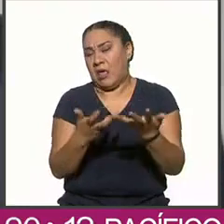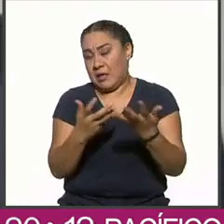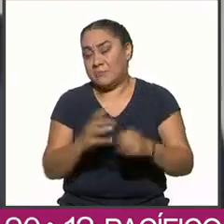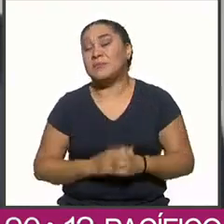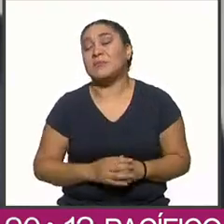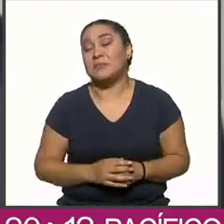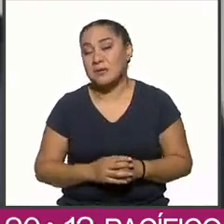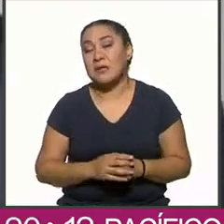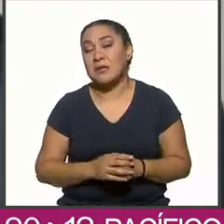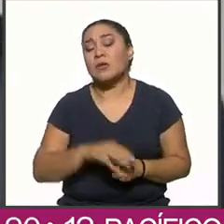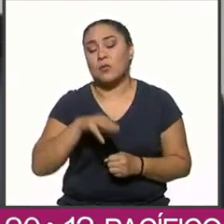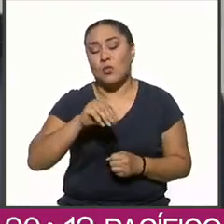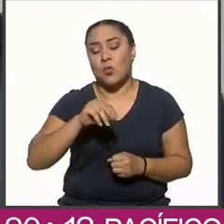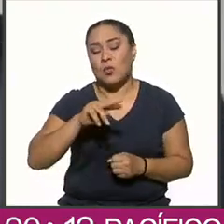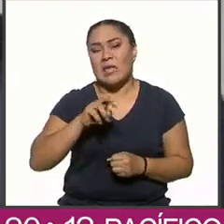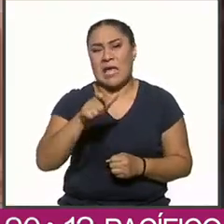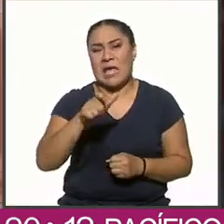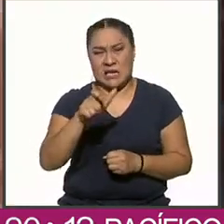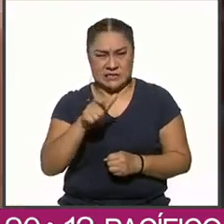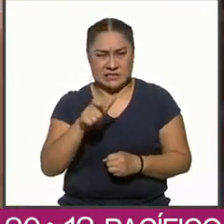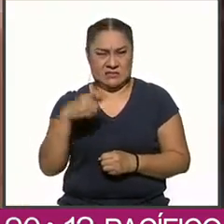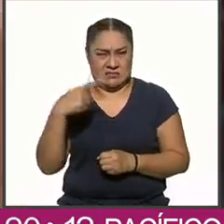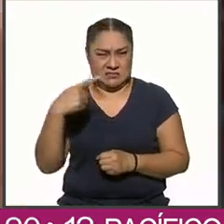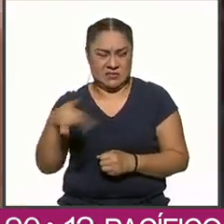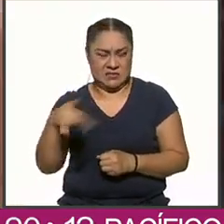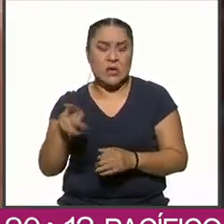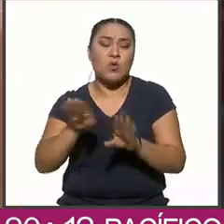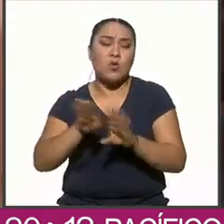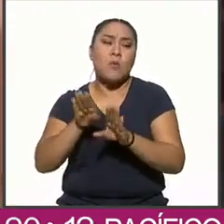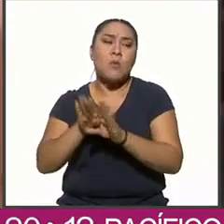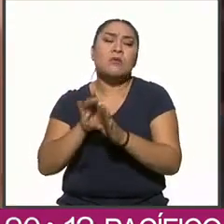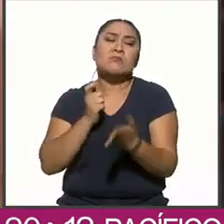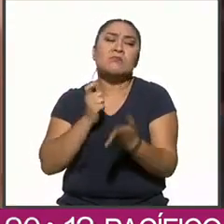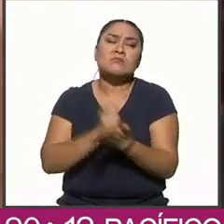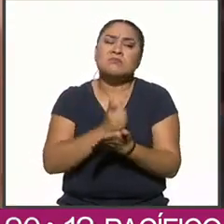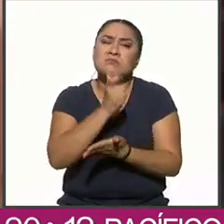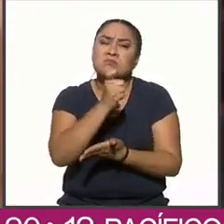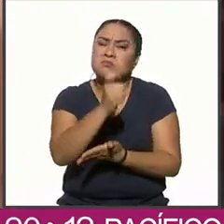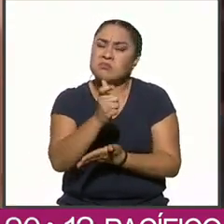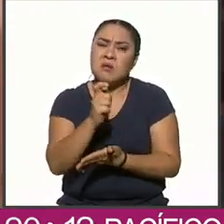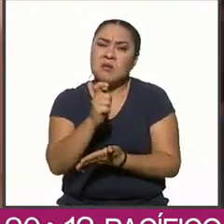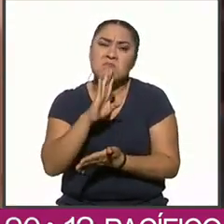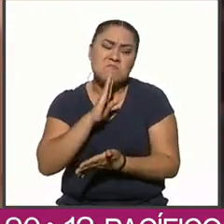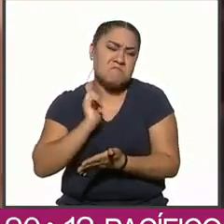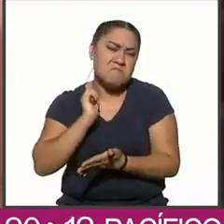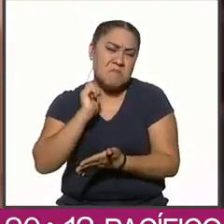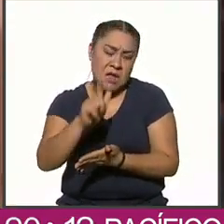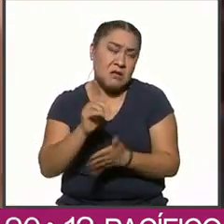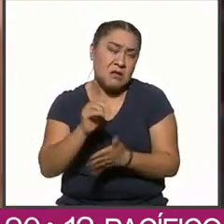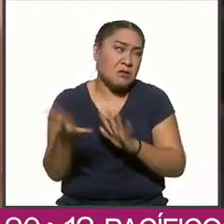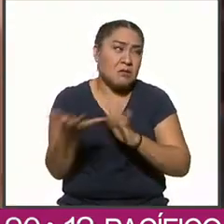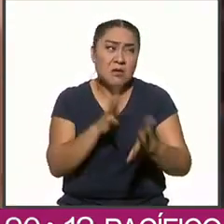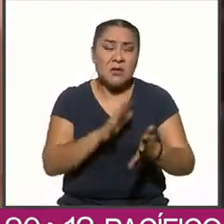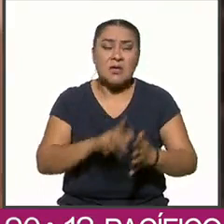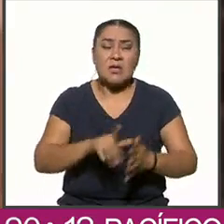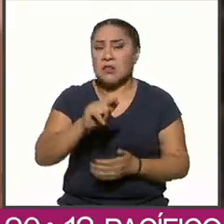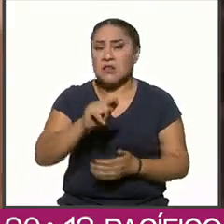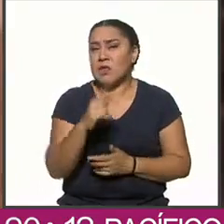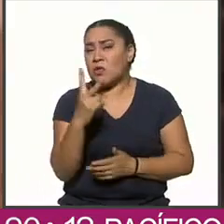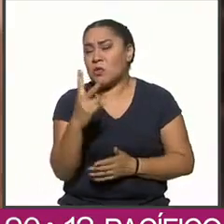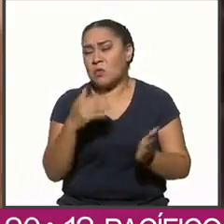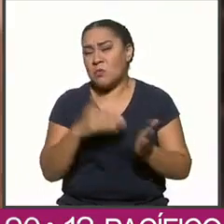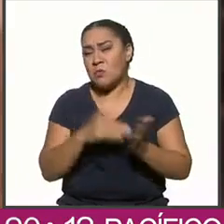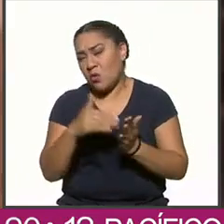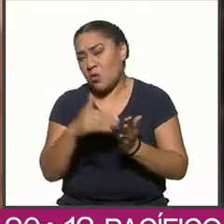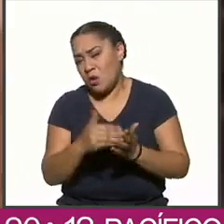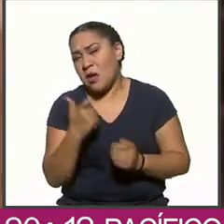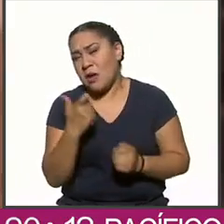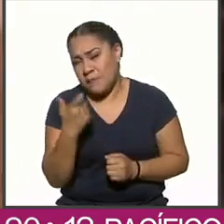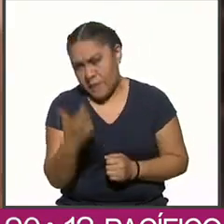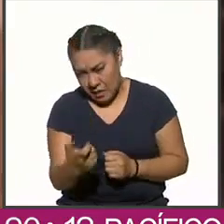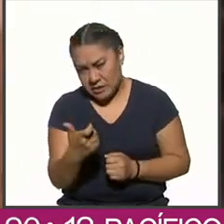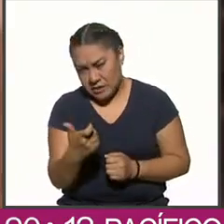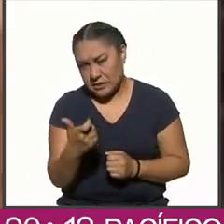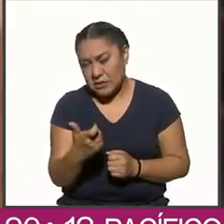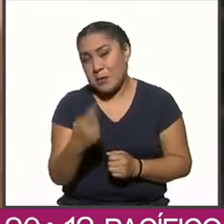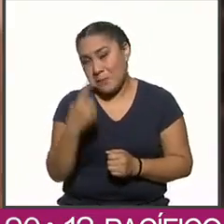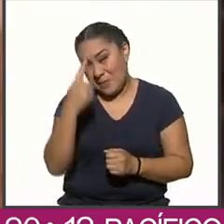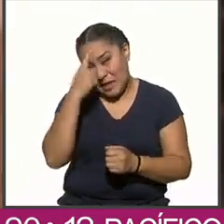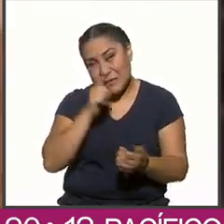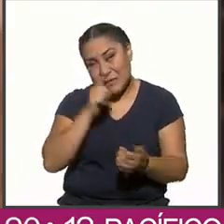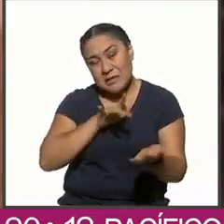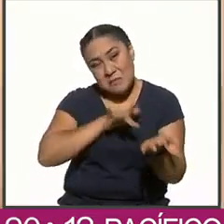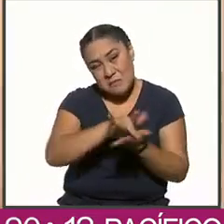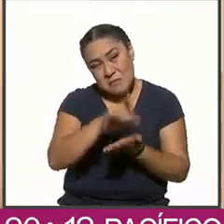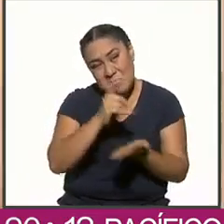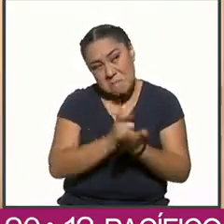caso Monex, un sistema de financiamiento ilegal de casi 72 millones de pesos a la campaña de